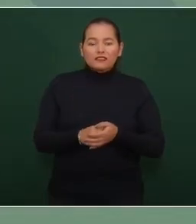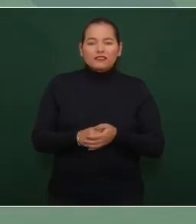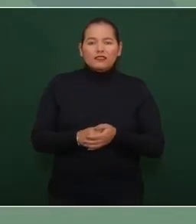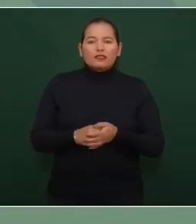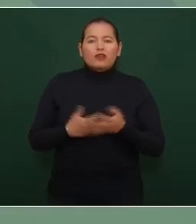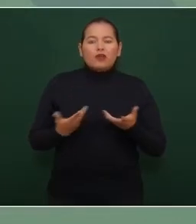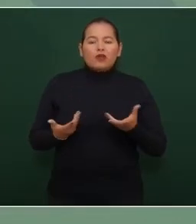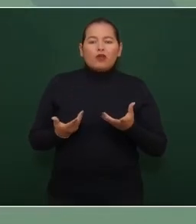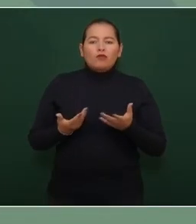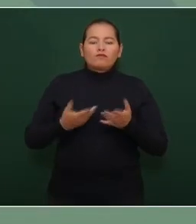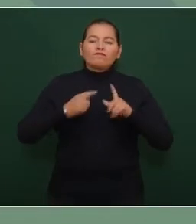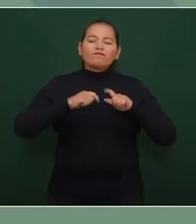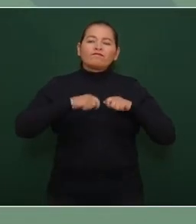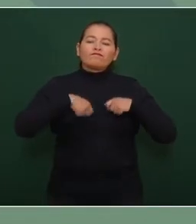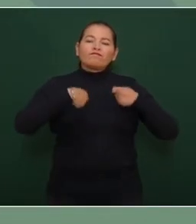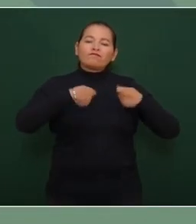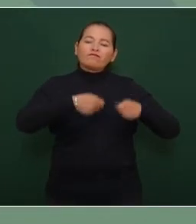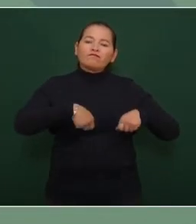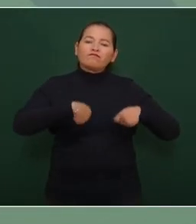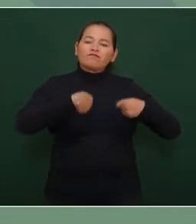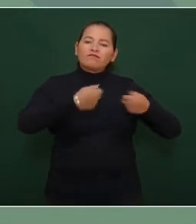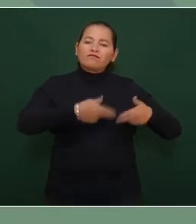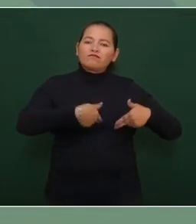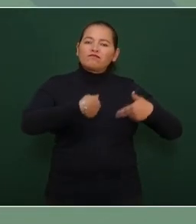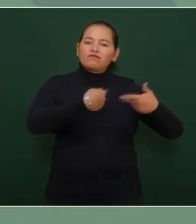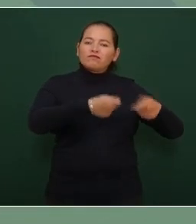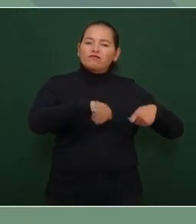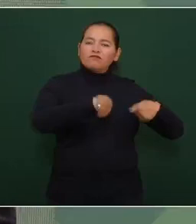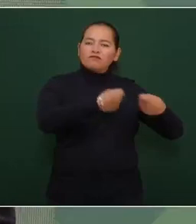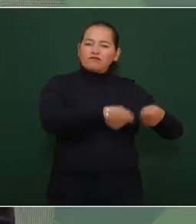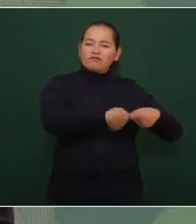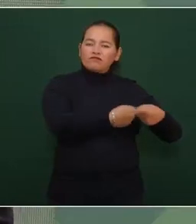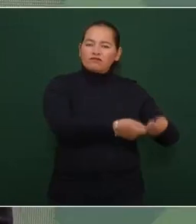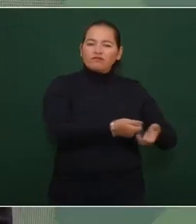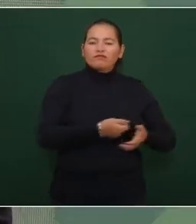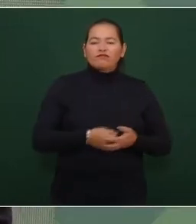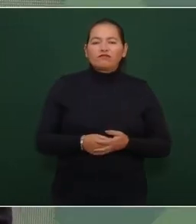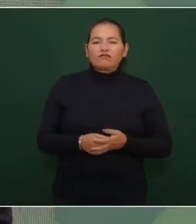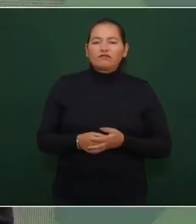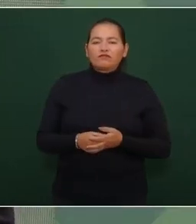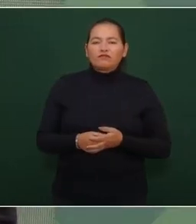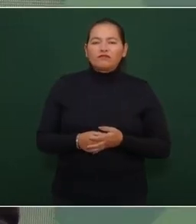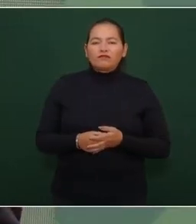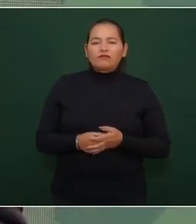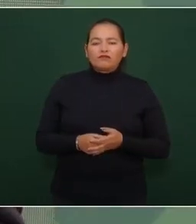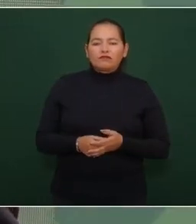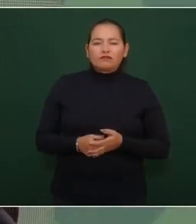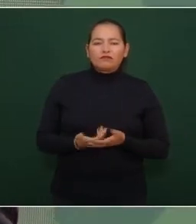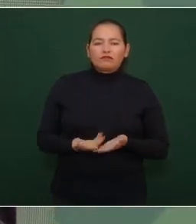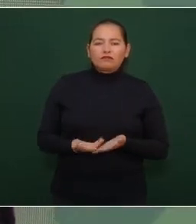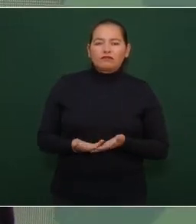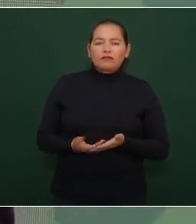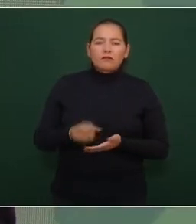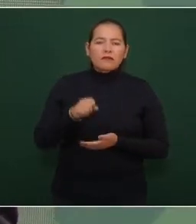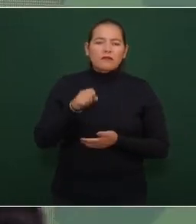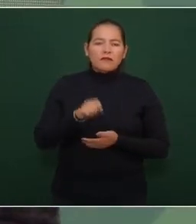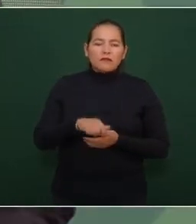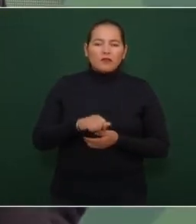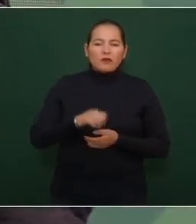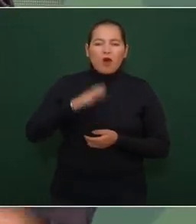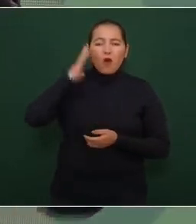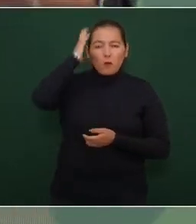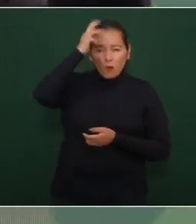heredando de generación en generación lo mismo pues no les gusta Morelos